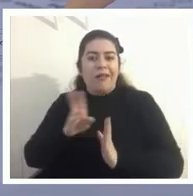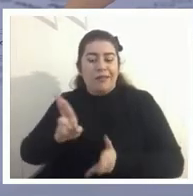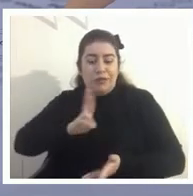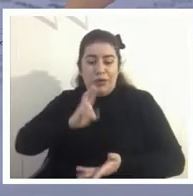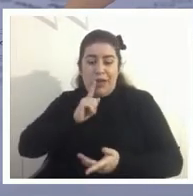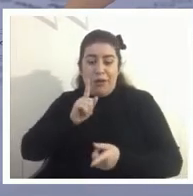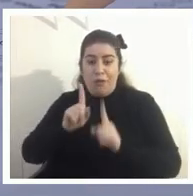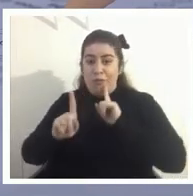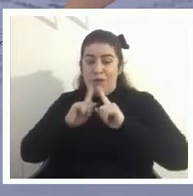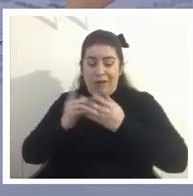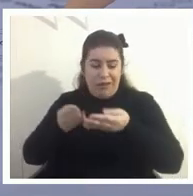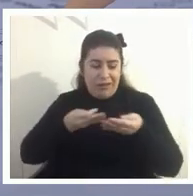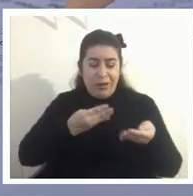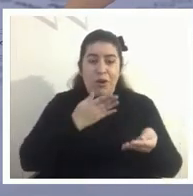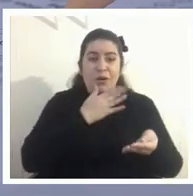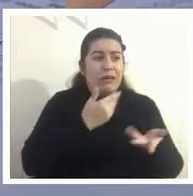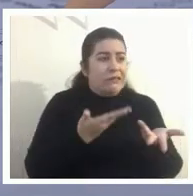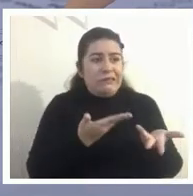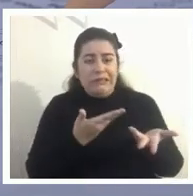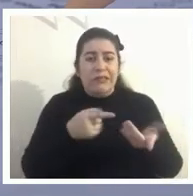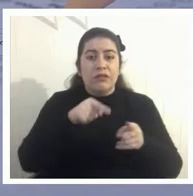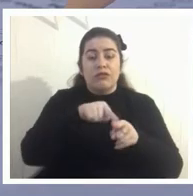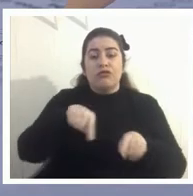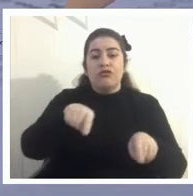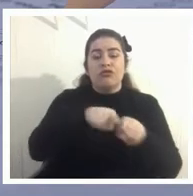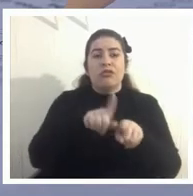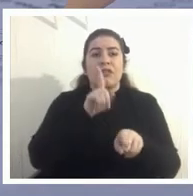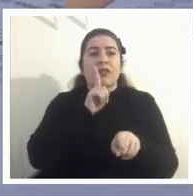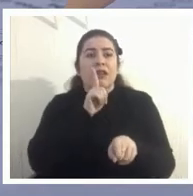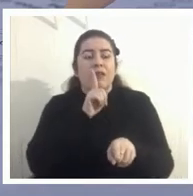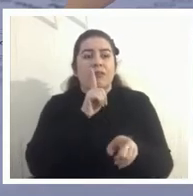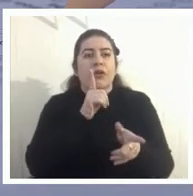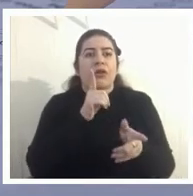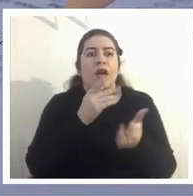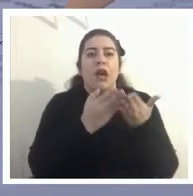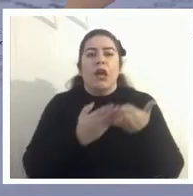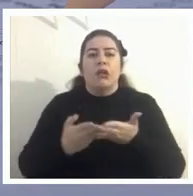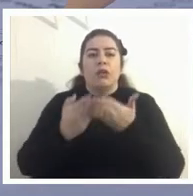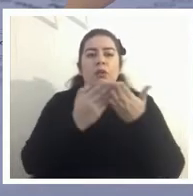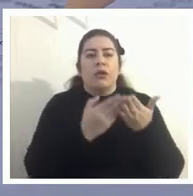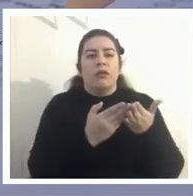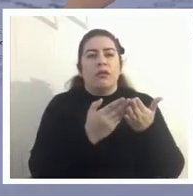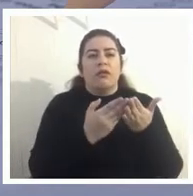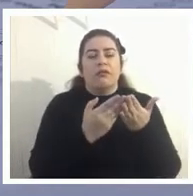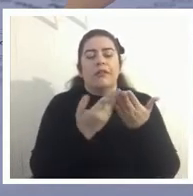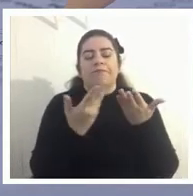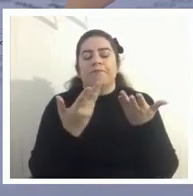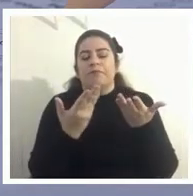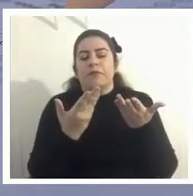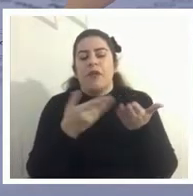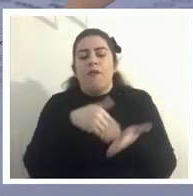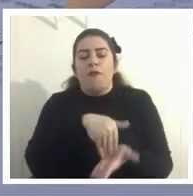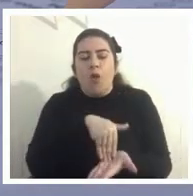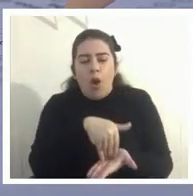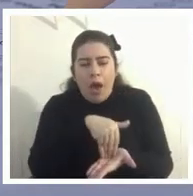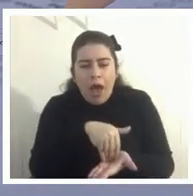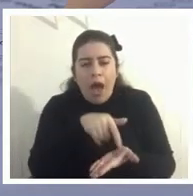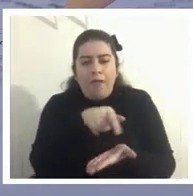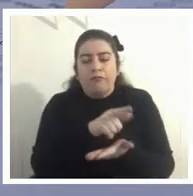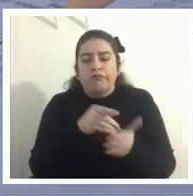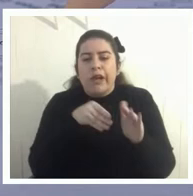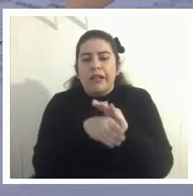o si tenemos alumnos de áreas de muy bajos ingresos con muy poca posibilidad